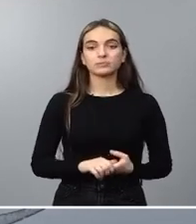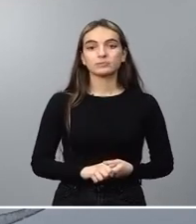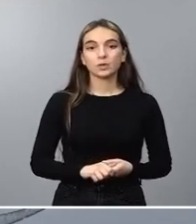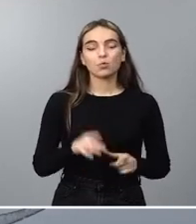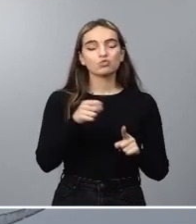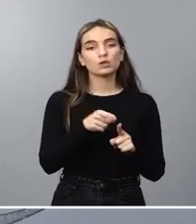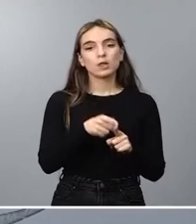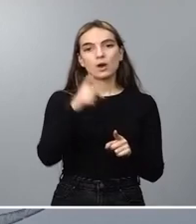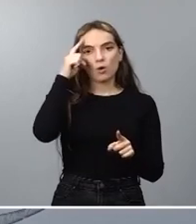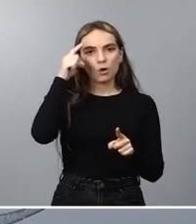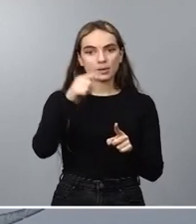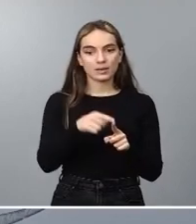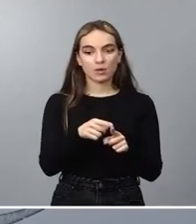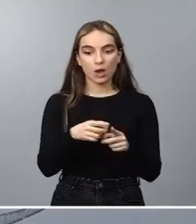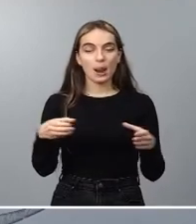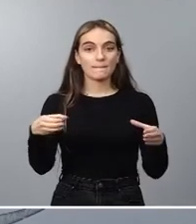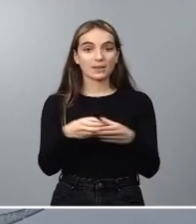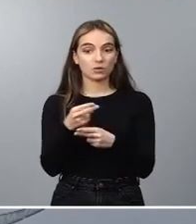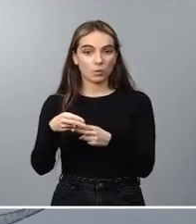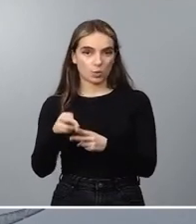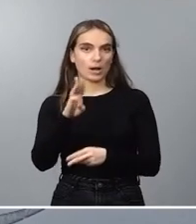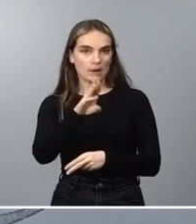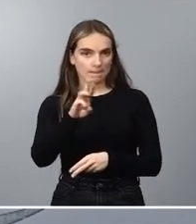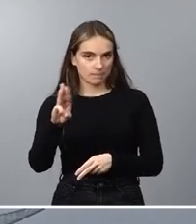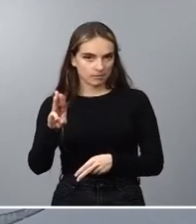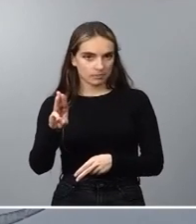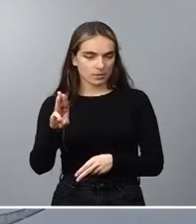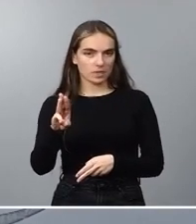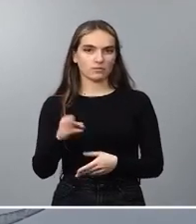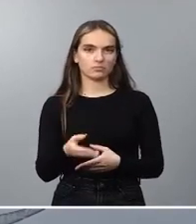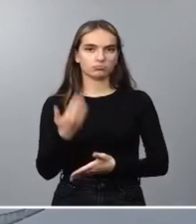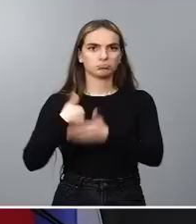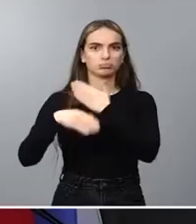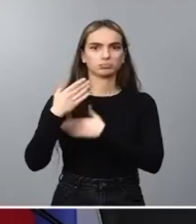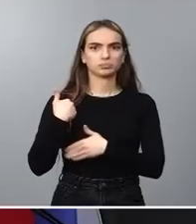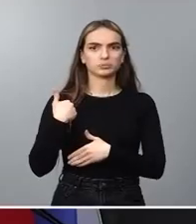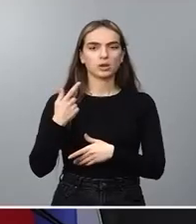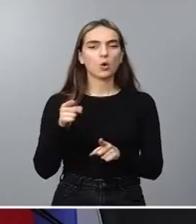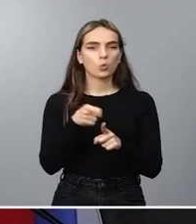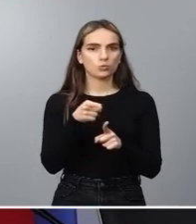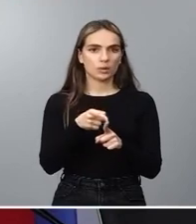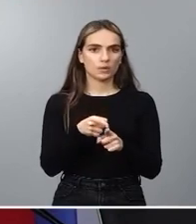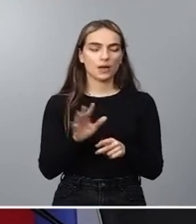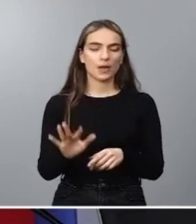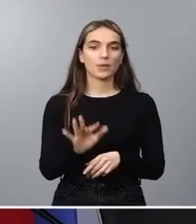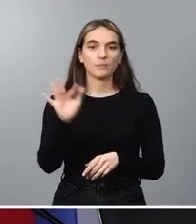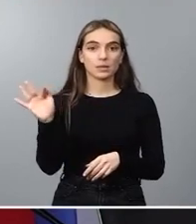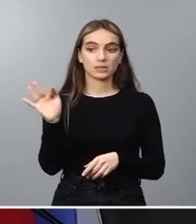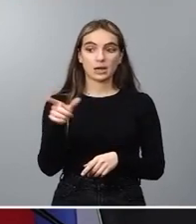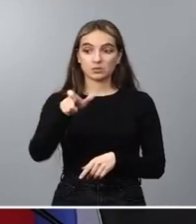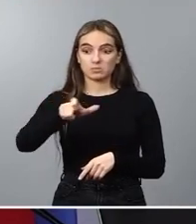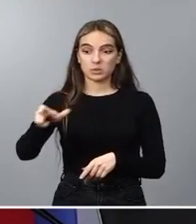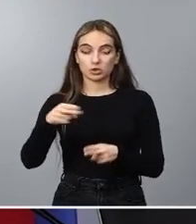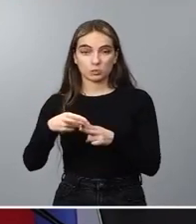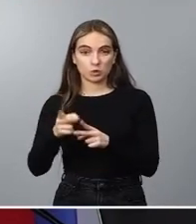entonces estaba en el Gobierno, el Partido Popular, y después también atacar a los adversarios políticos. Decía